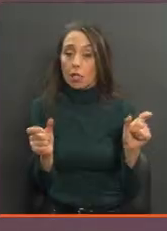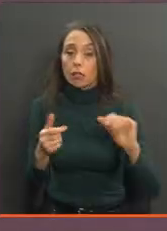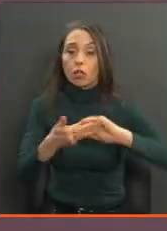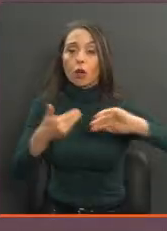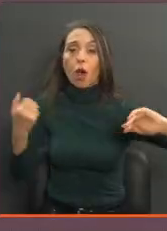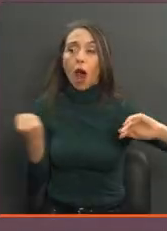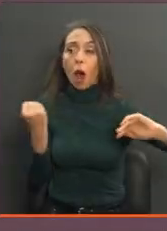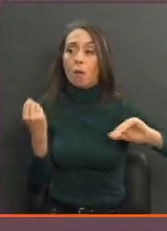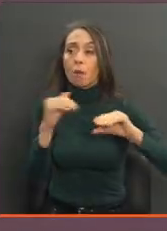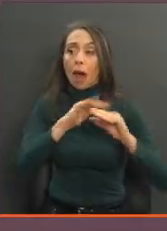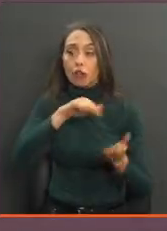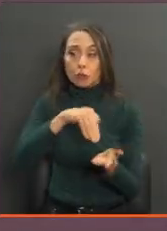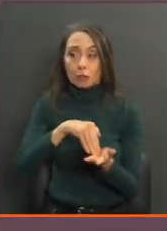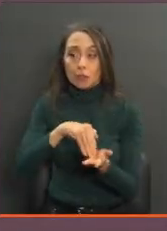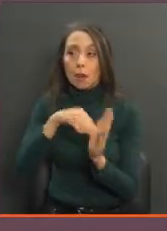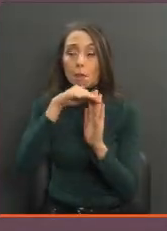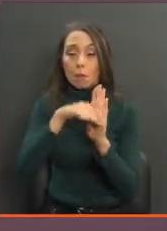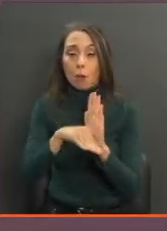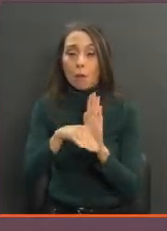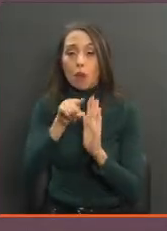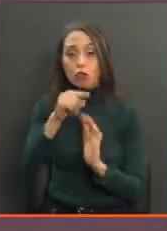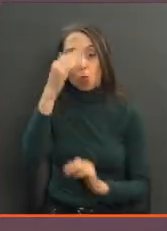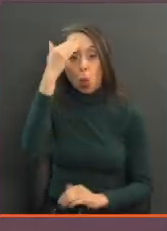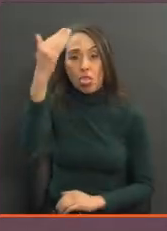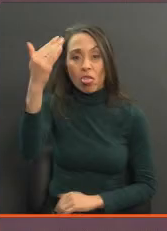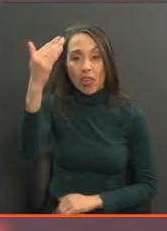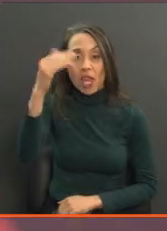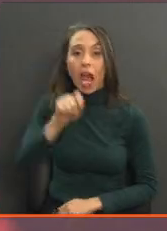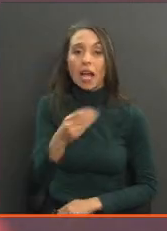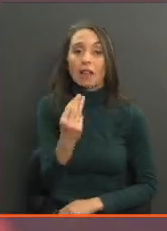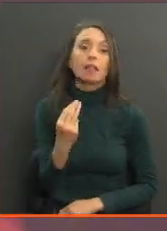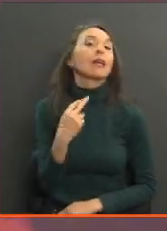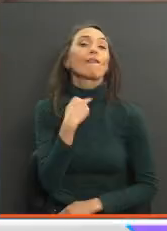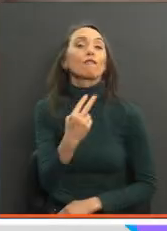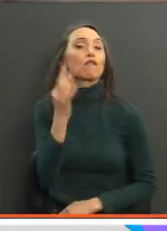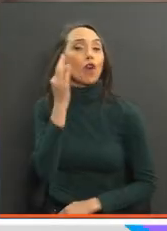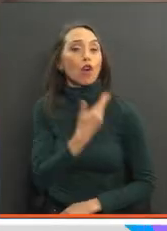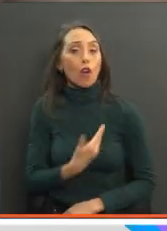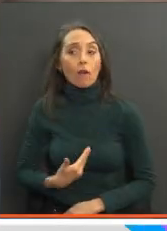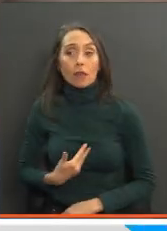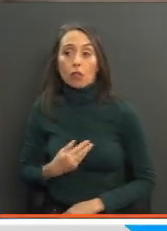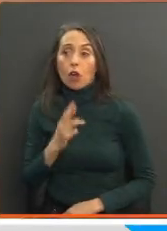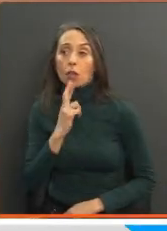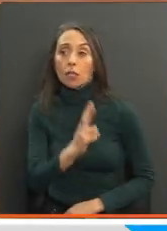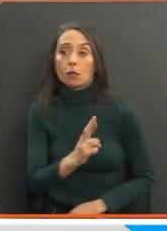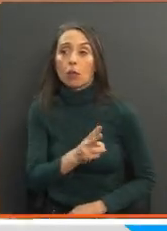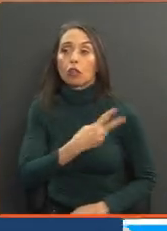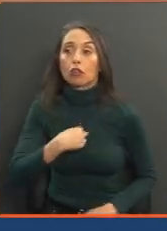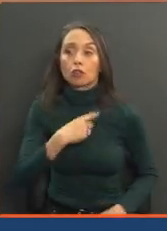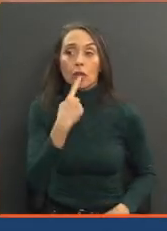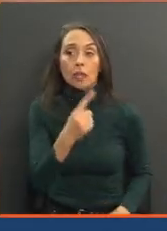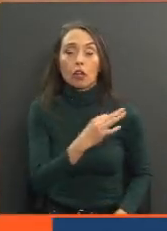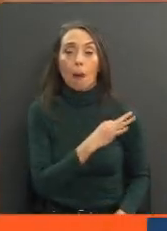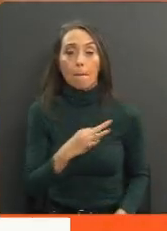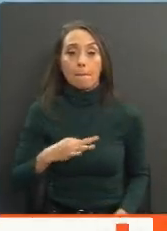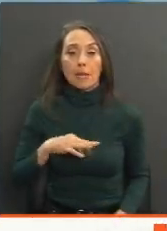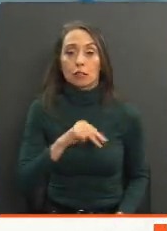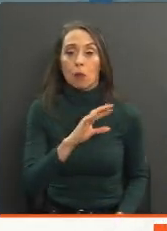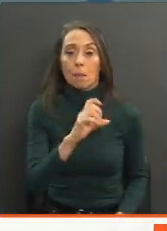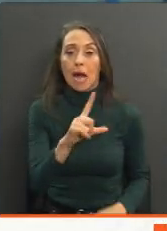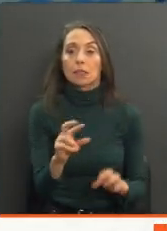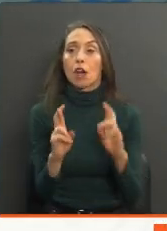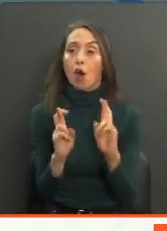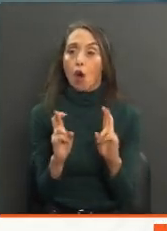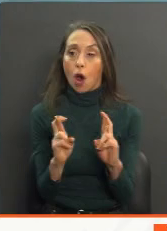del Banco Central, en el programa Tu Día de Canal 13 la vocera de gobierno fue más allá. Y ahí me sumo a lo que dijo el ministro Marcel y como ojalá